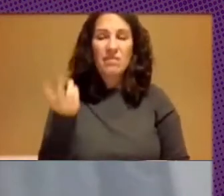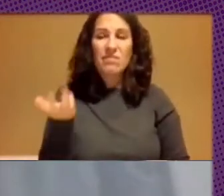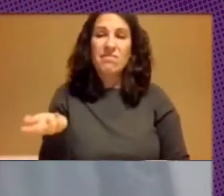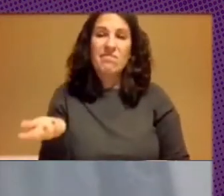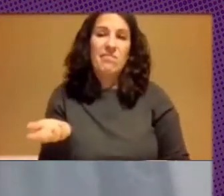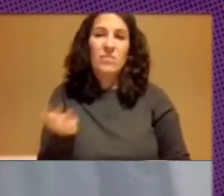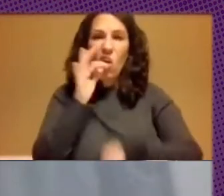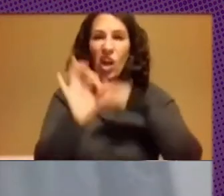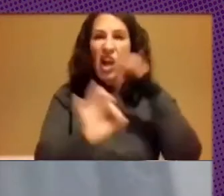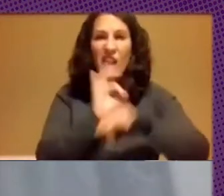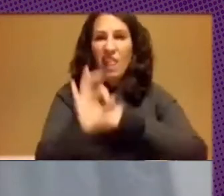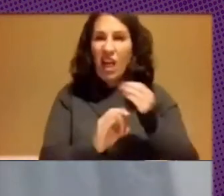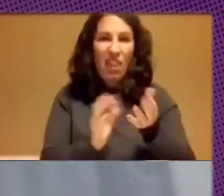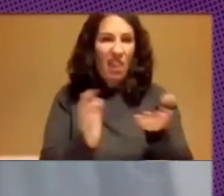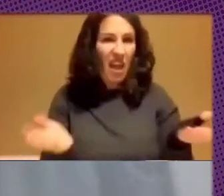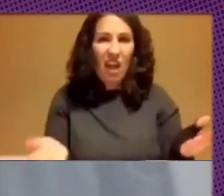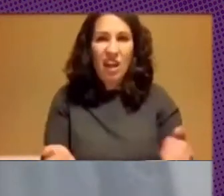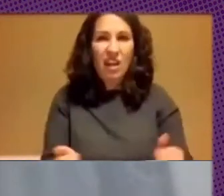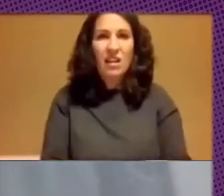organizada,